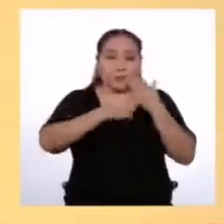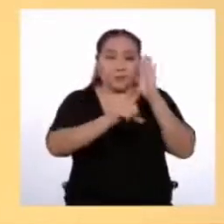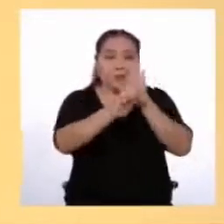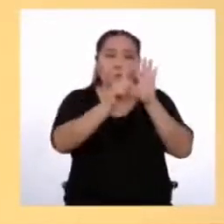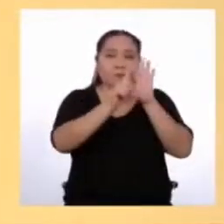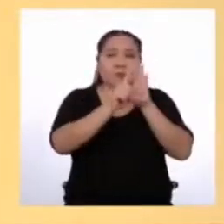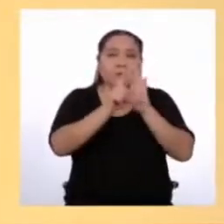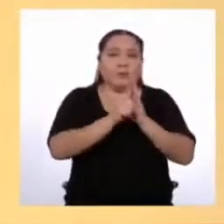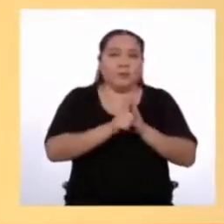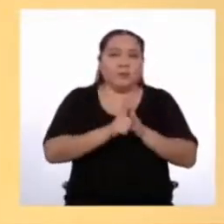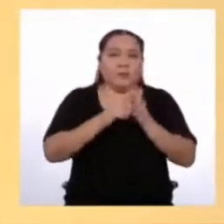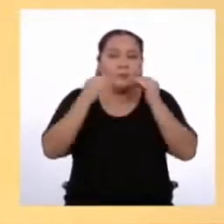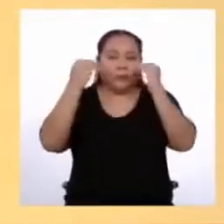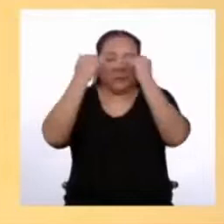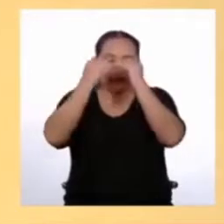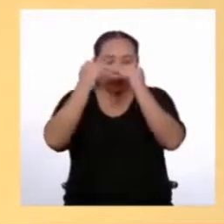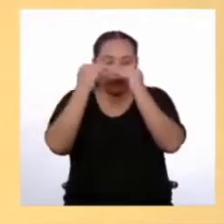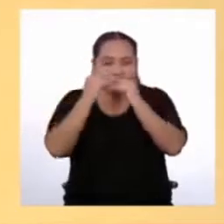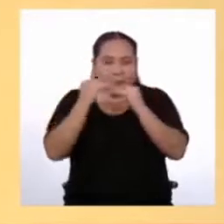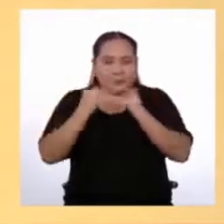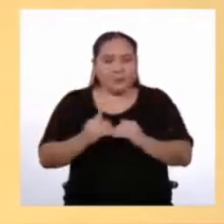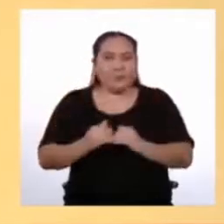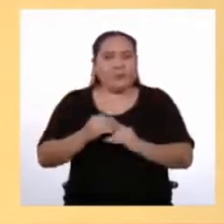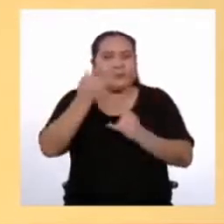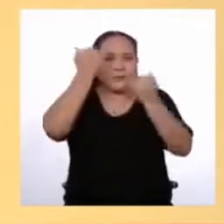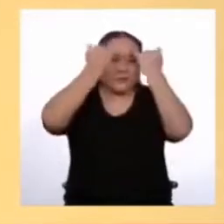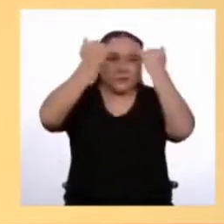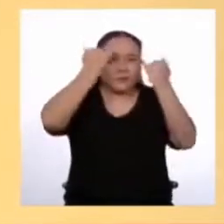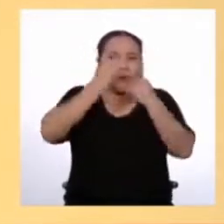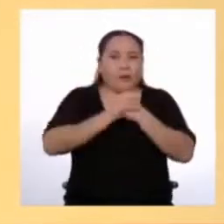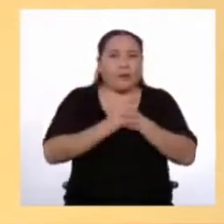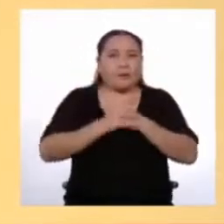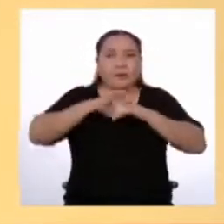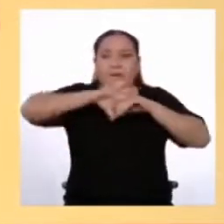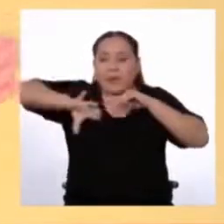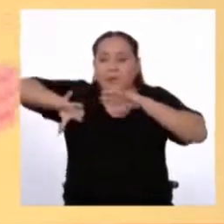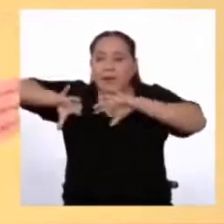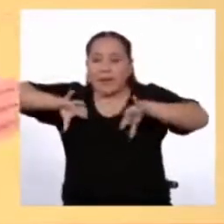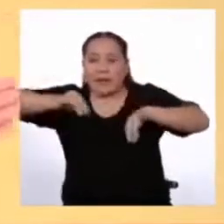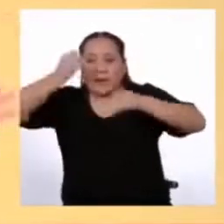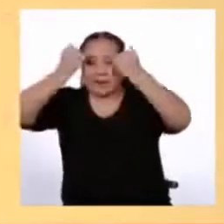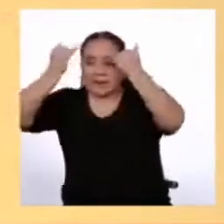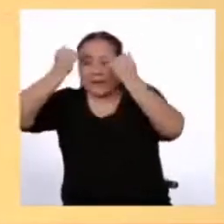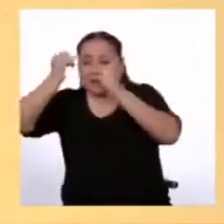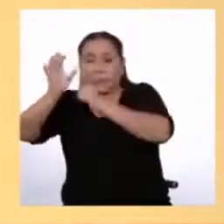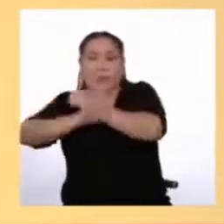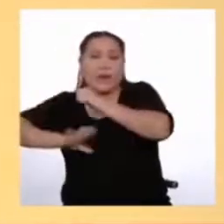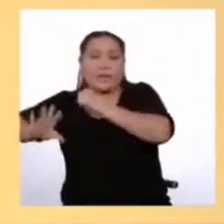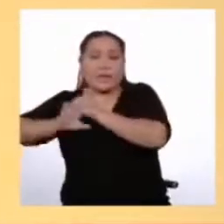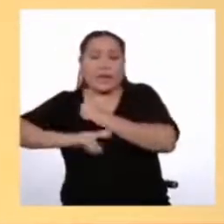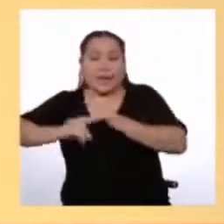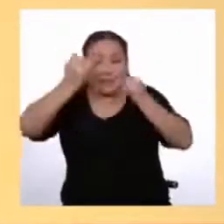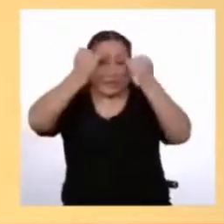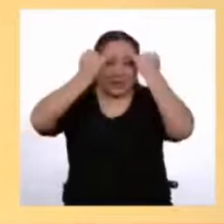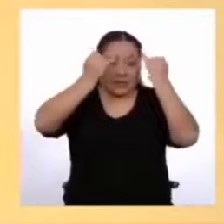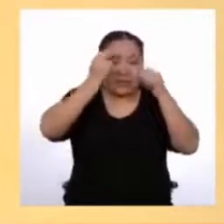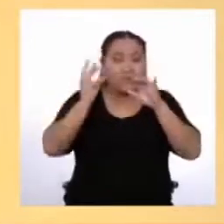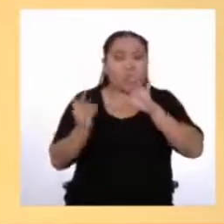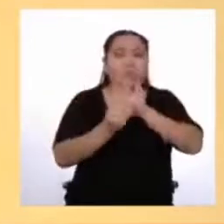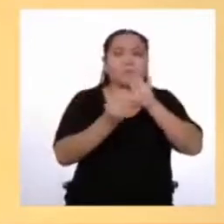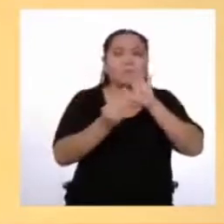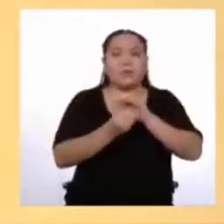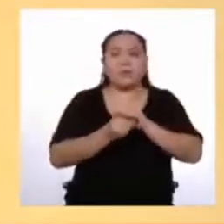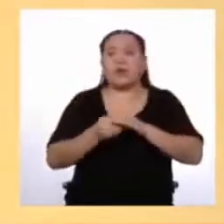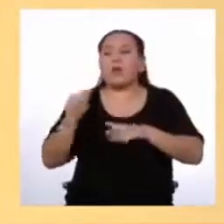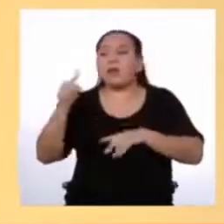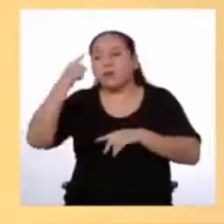Organiza adecuadamente las ideas Separa las principales de las secundarias Y luego las jerarquizas